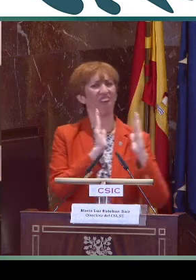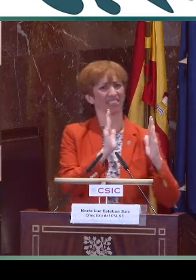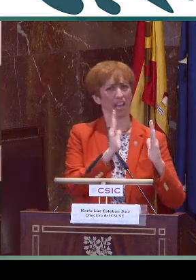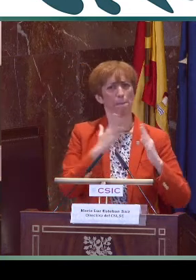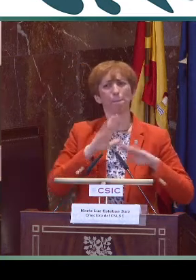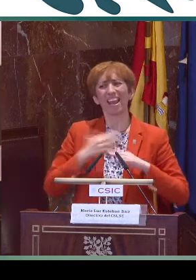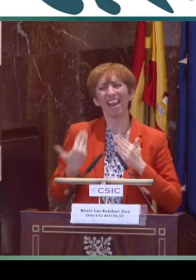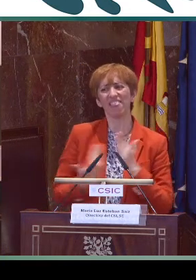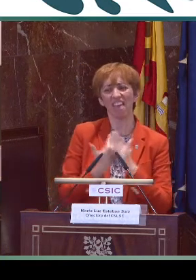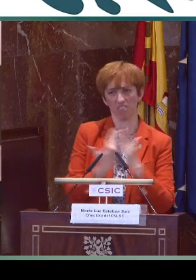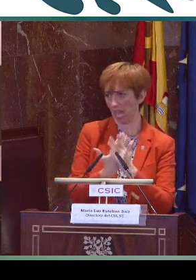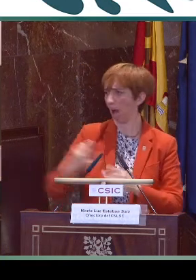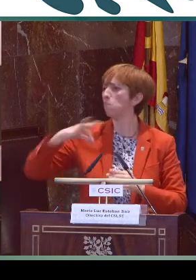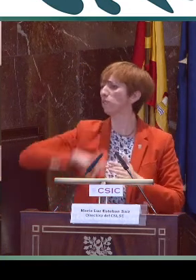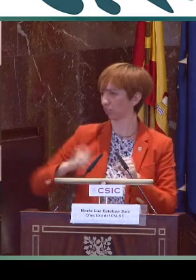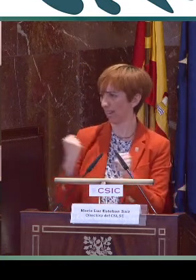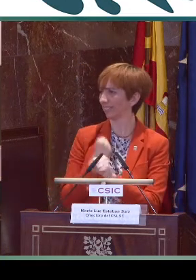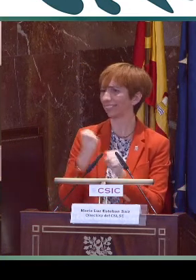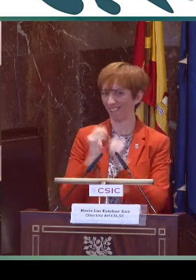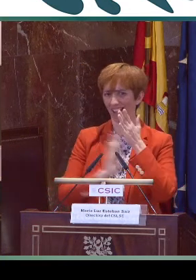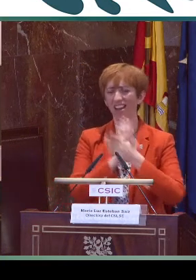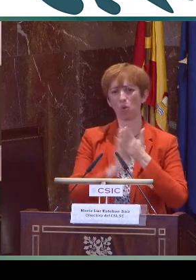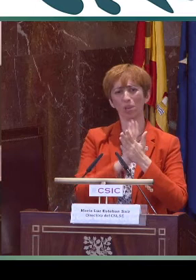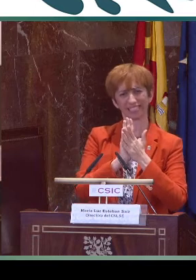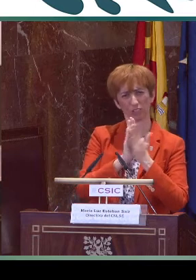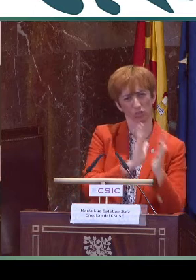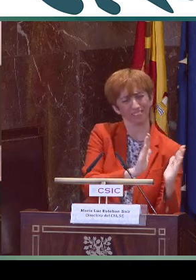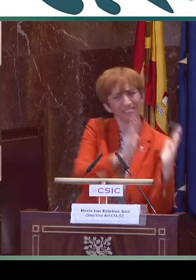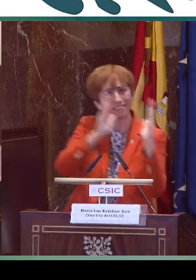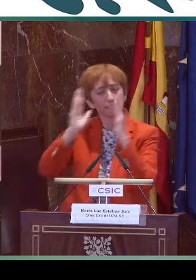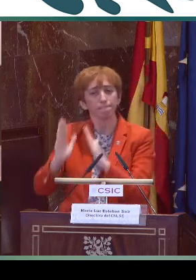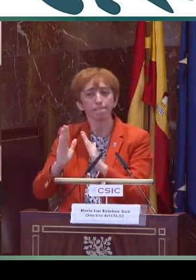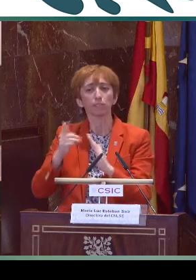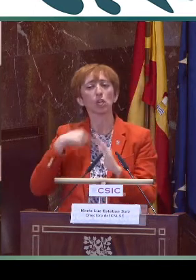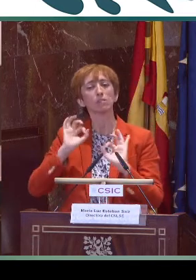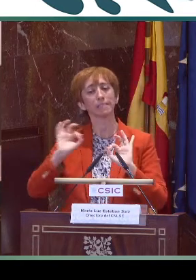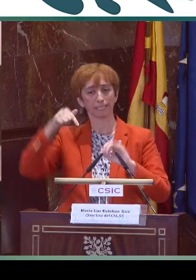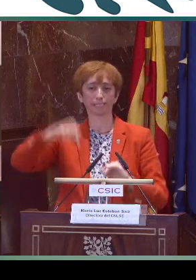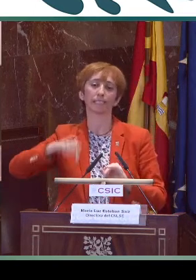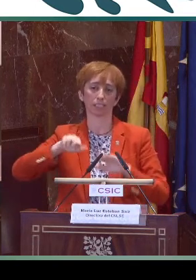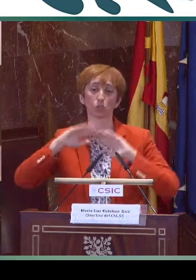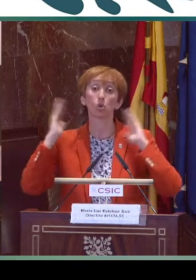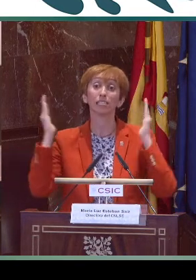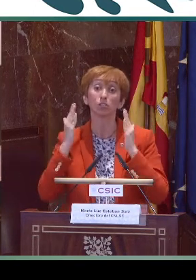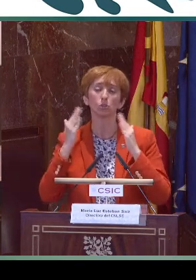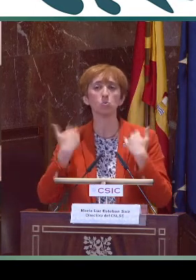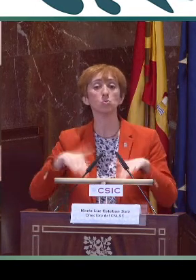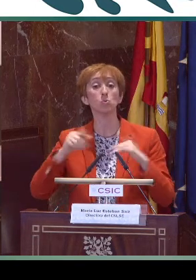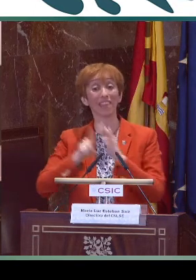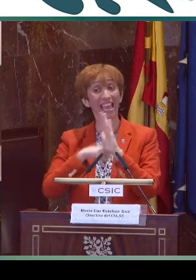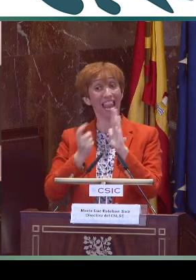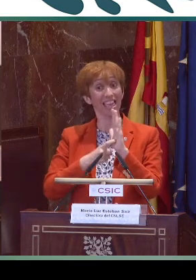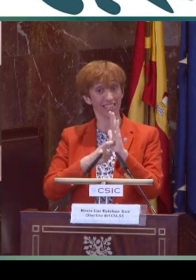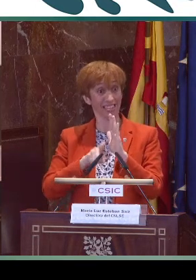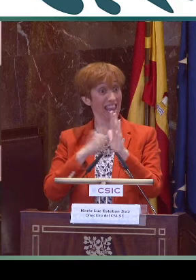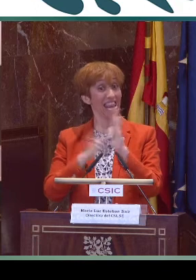Además de esto, de lo que hace falta para trabajar, para que los profesionales puedan trabajar en su día a día, también quiero centrarme,